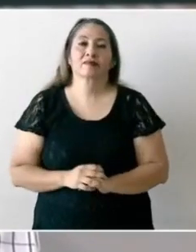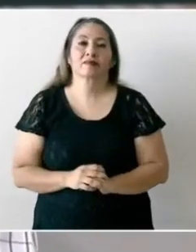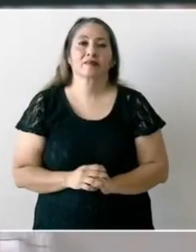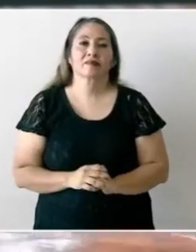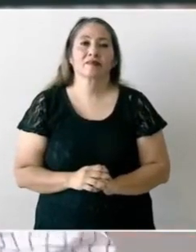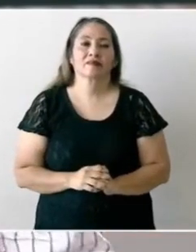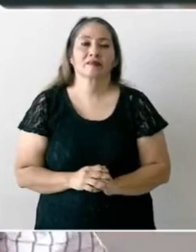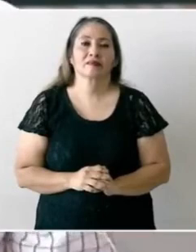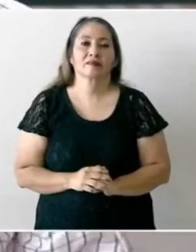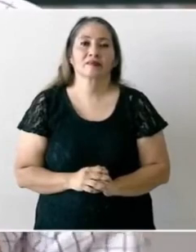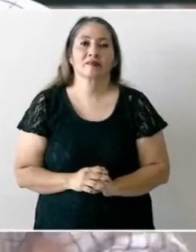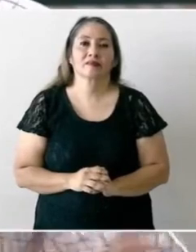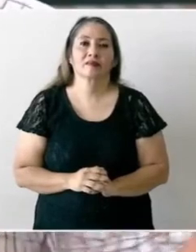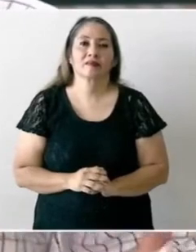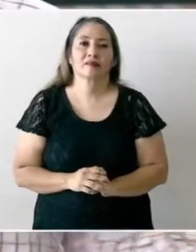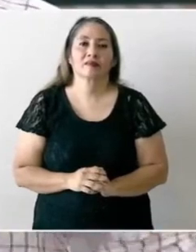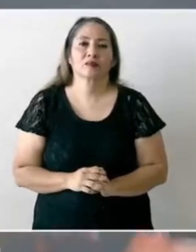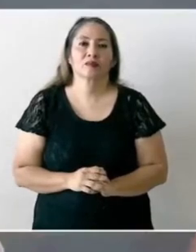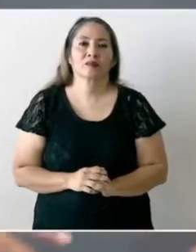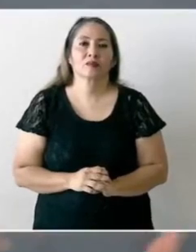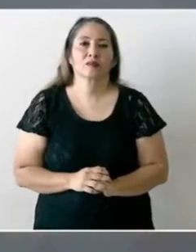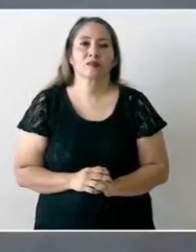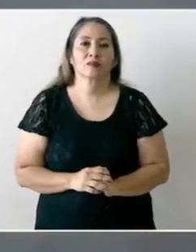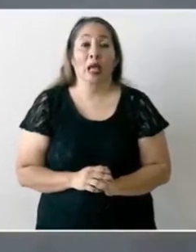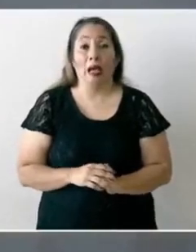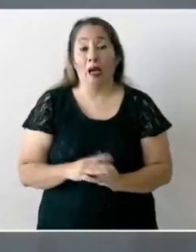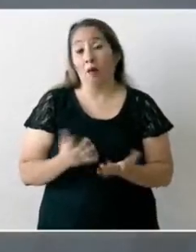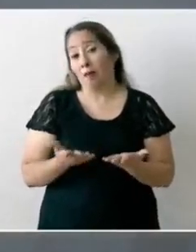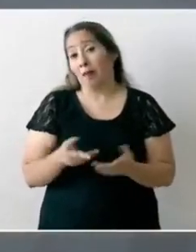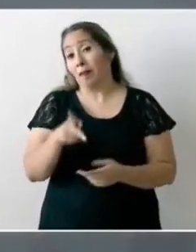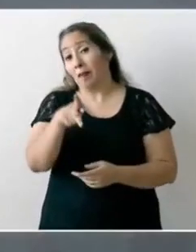si tuviésemos un Poder Judicial